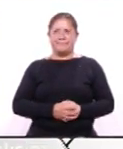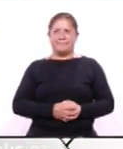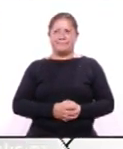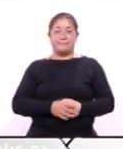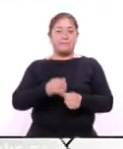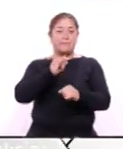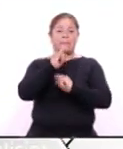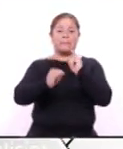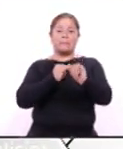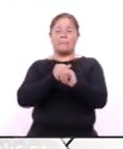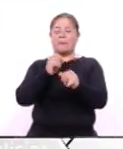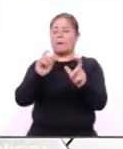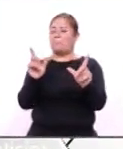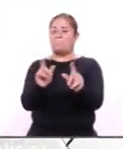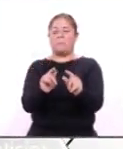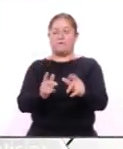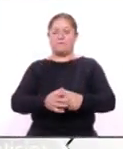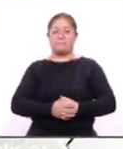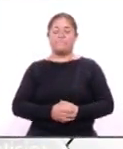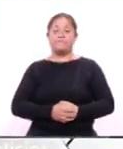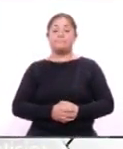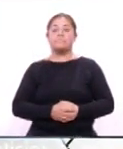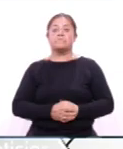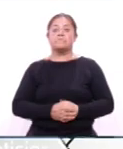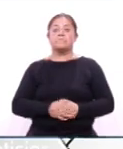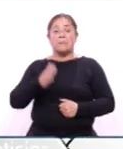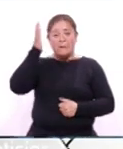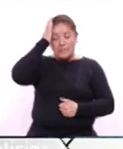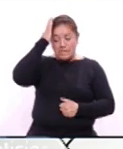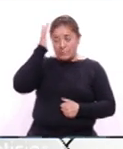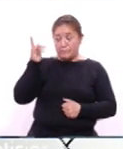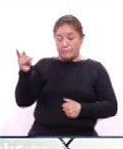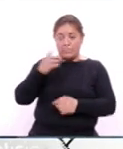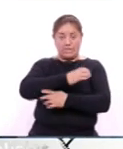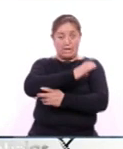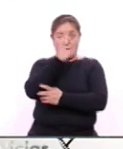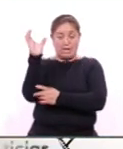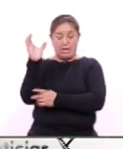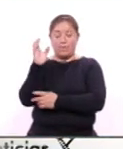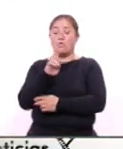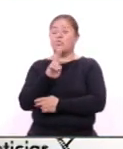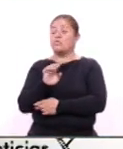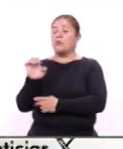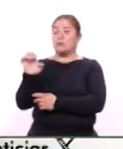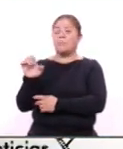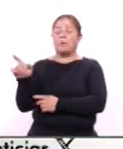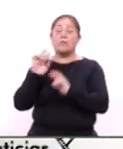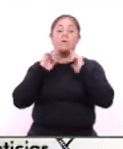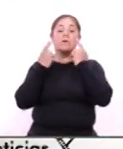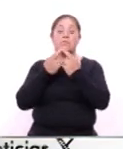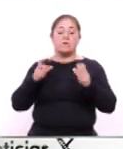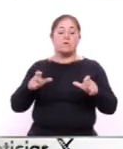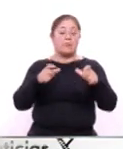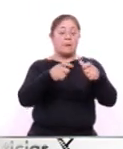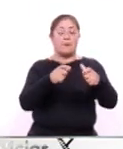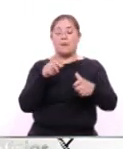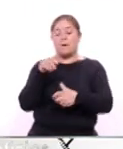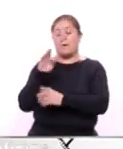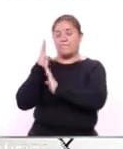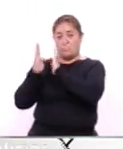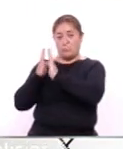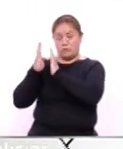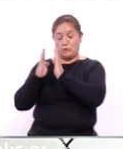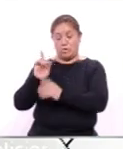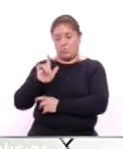Breves Internacionales Mientras los ministros de Agricultura de la Unión Europea se reunieron en Bruselas este lunes